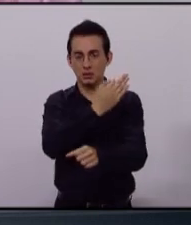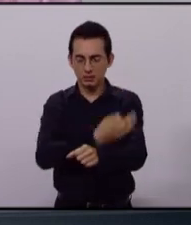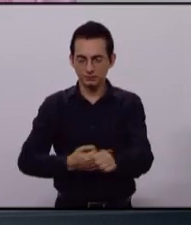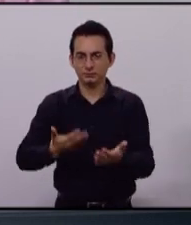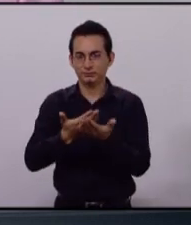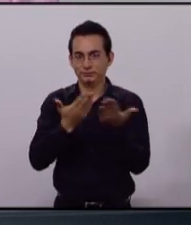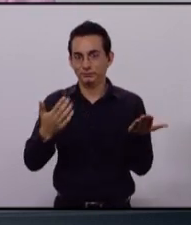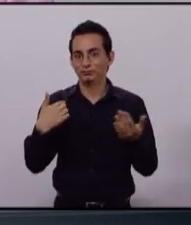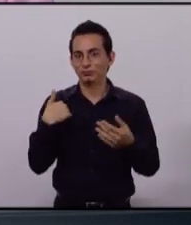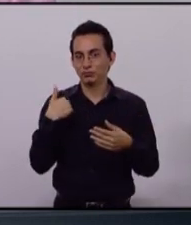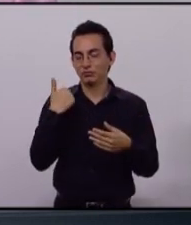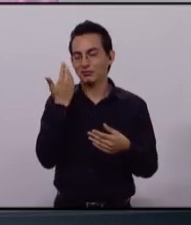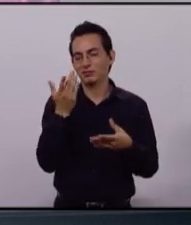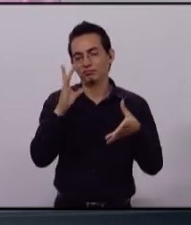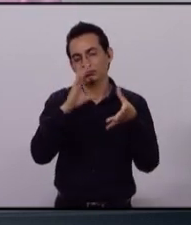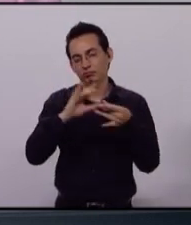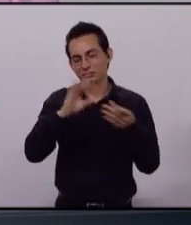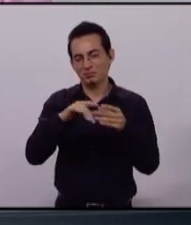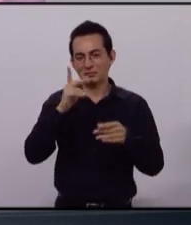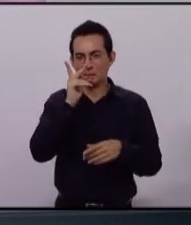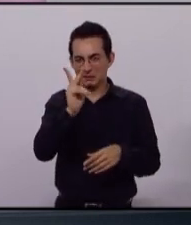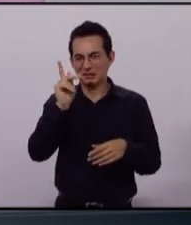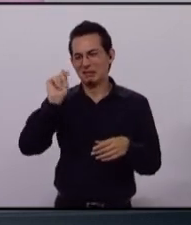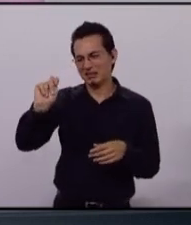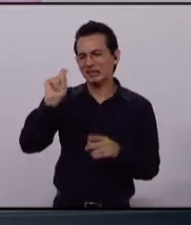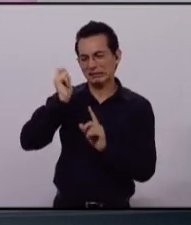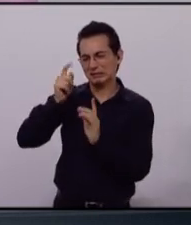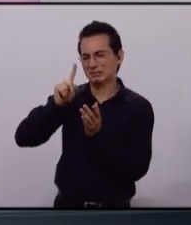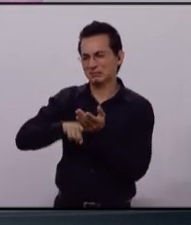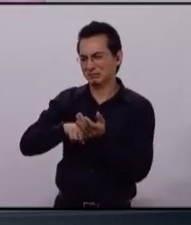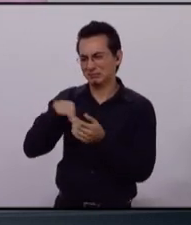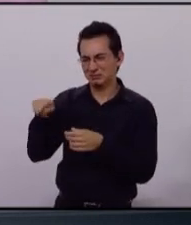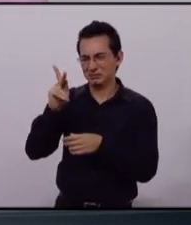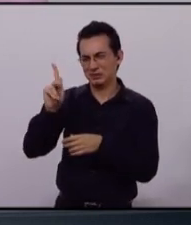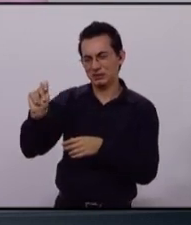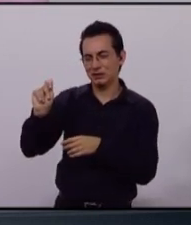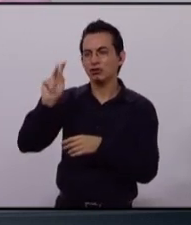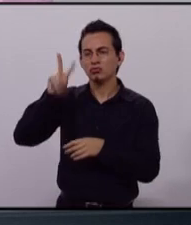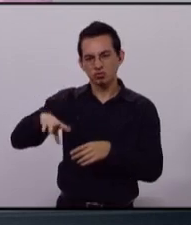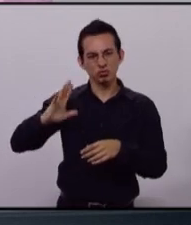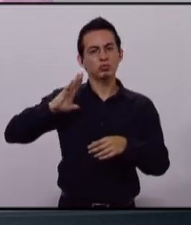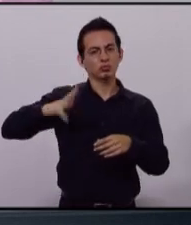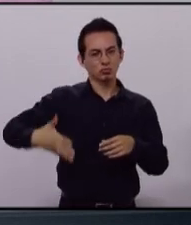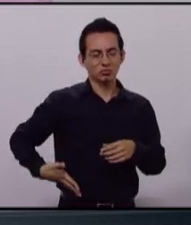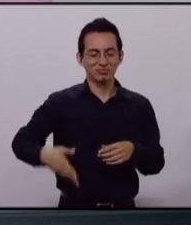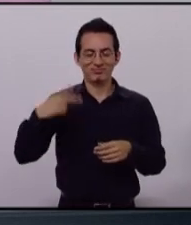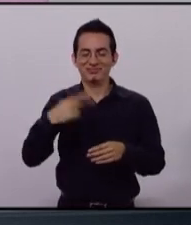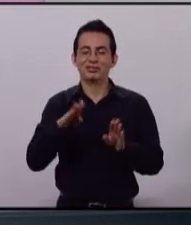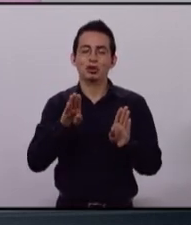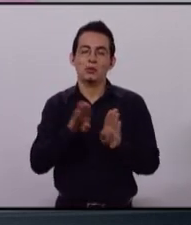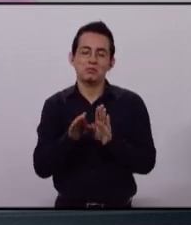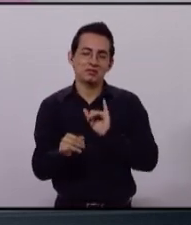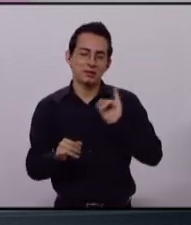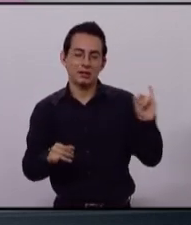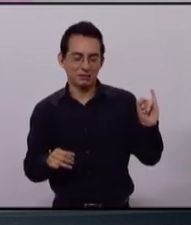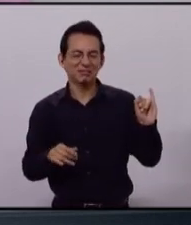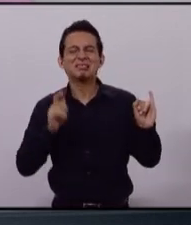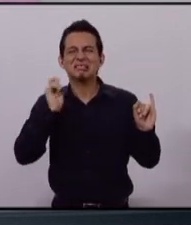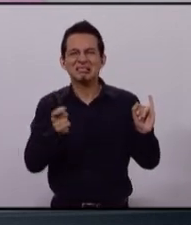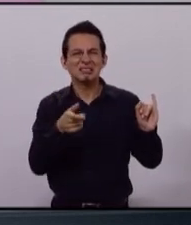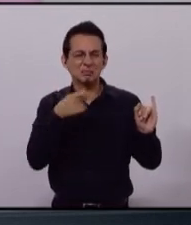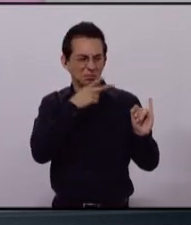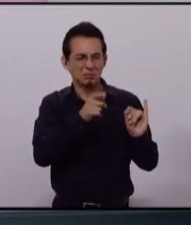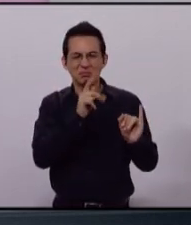Decirles, Partido del Trabajo, el único partido orgullosamente de izquierda. Y bueno, ¿qué es la izquierda?